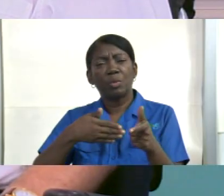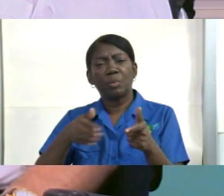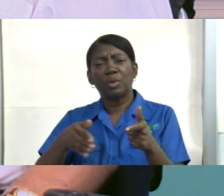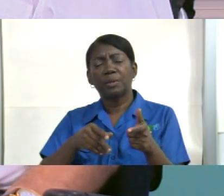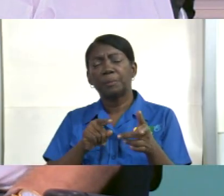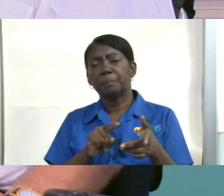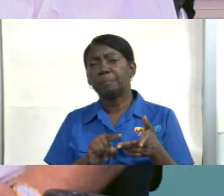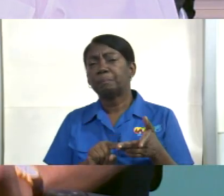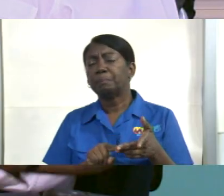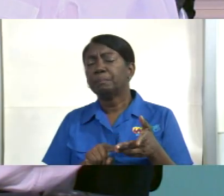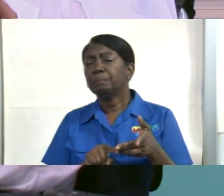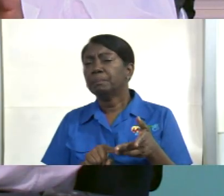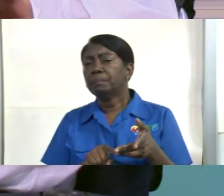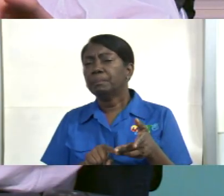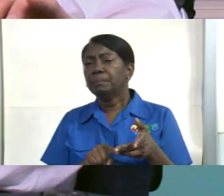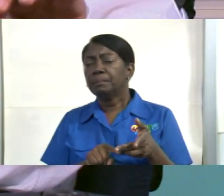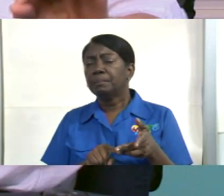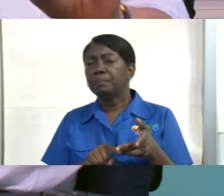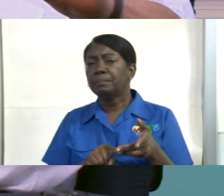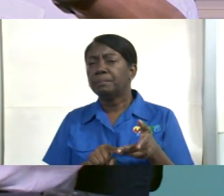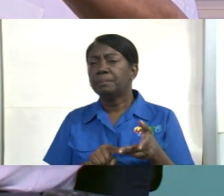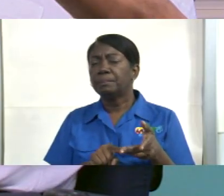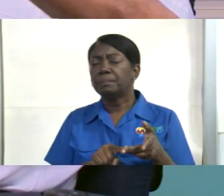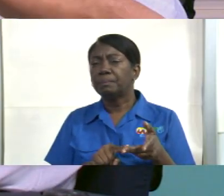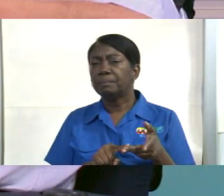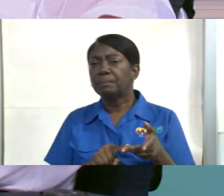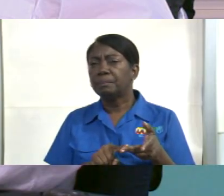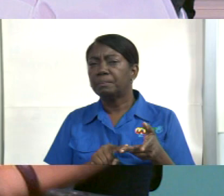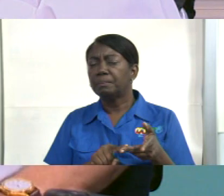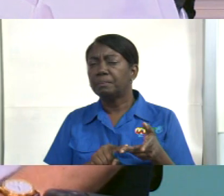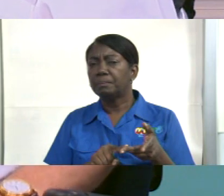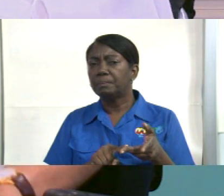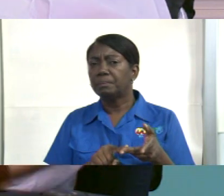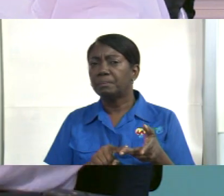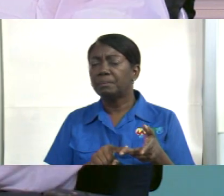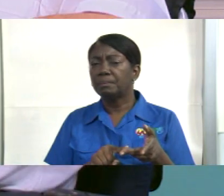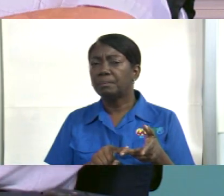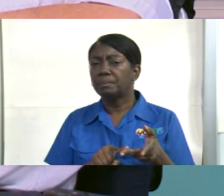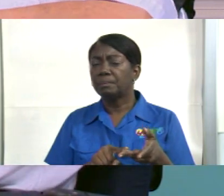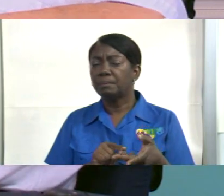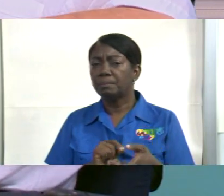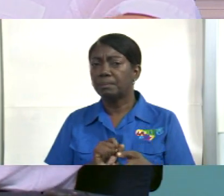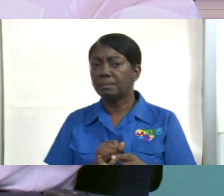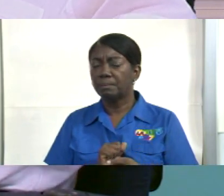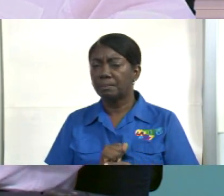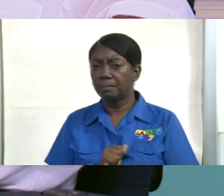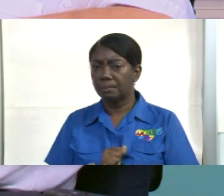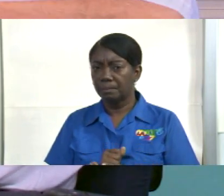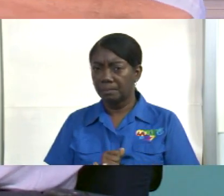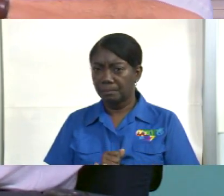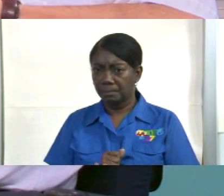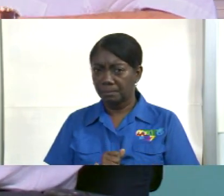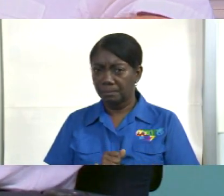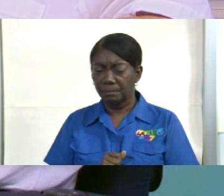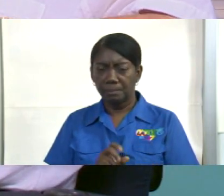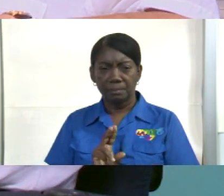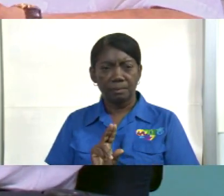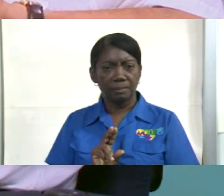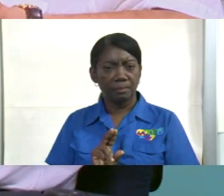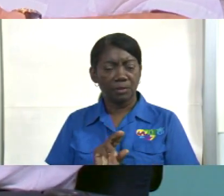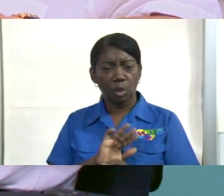se adapta su rollo son las